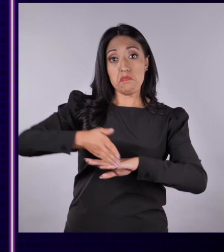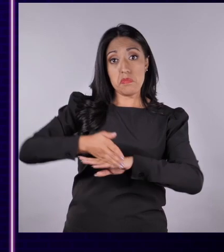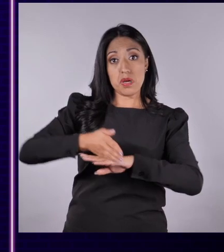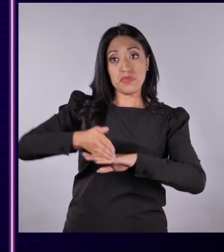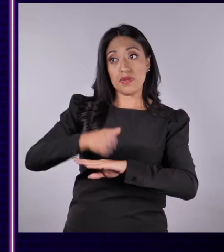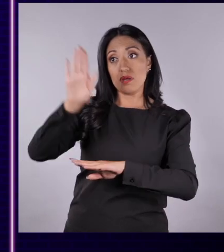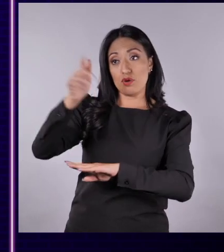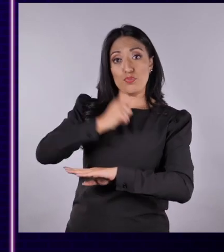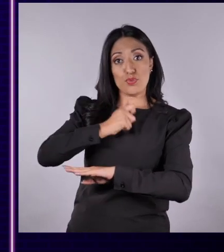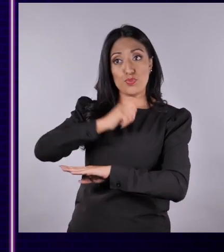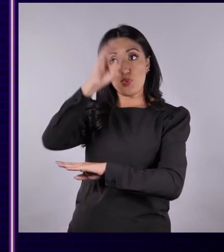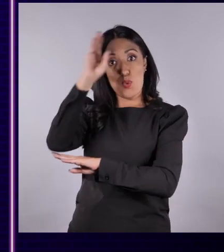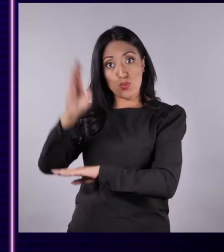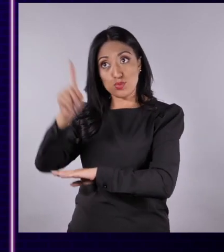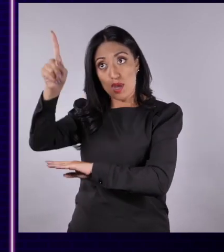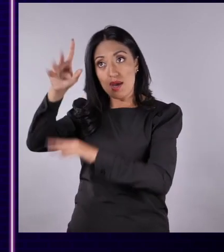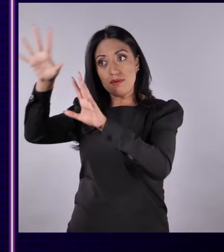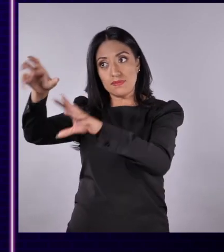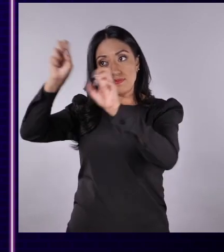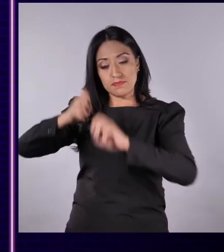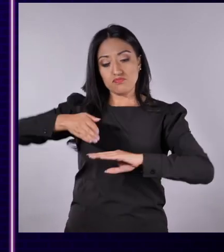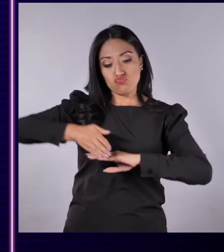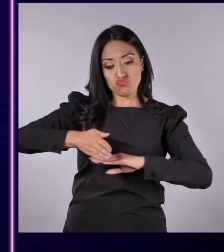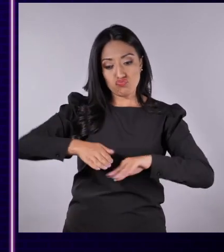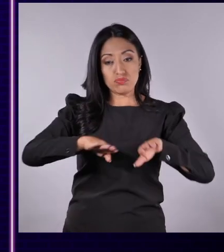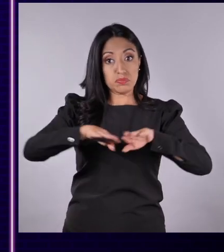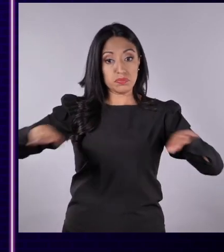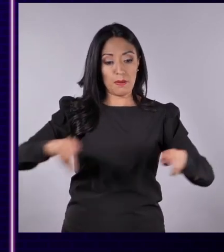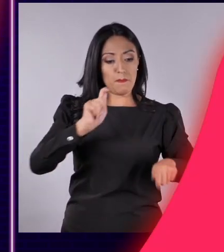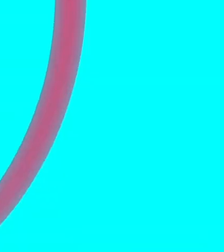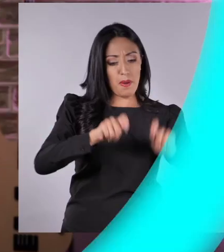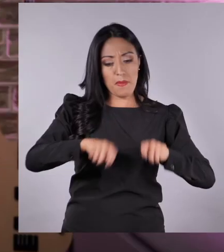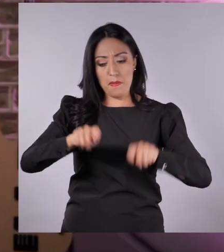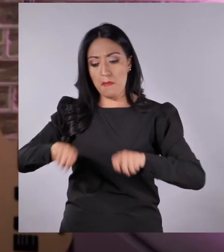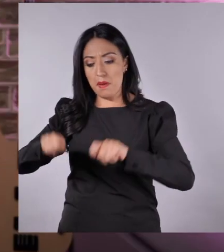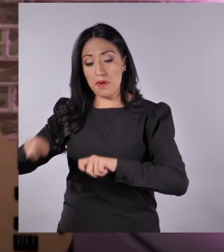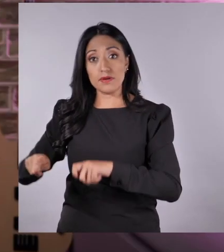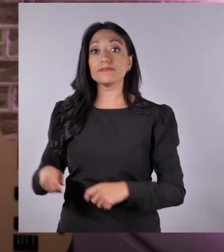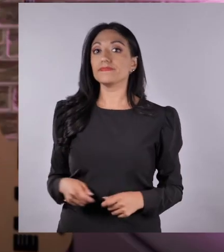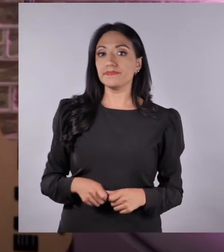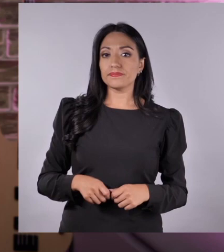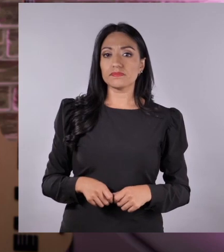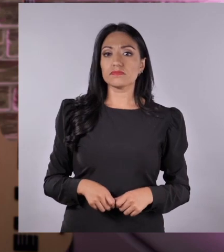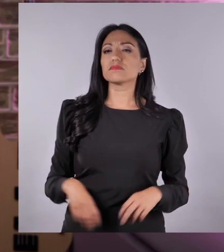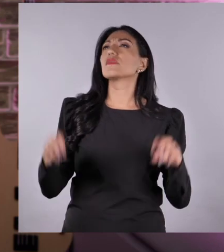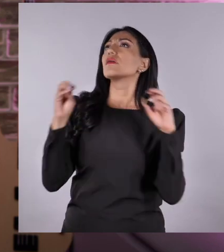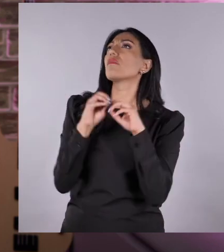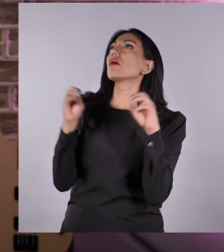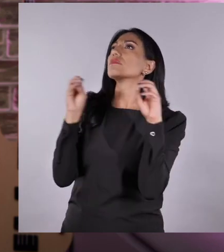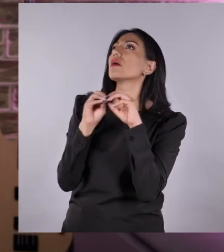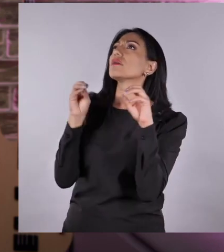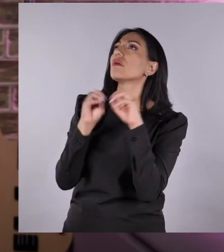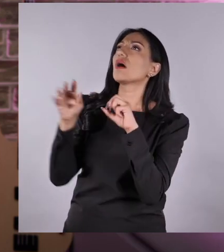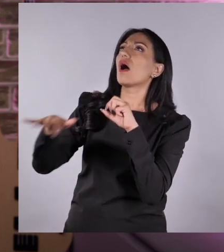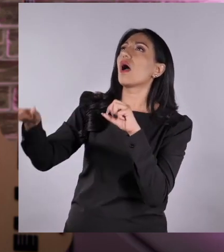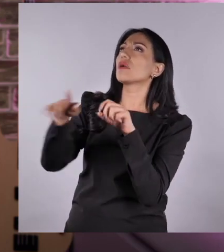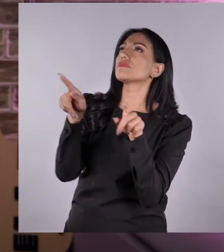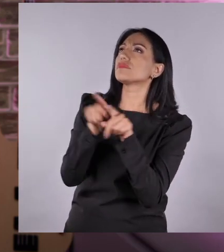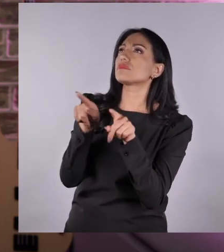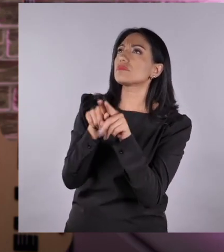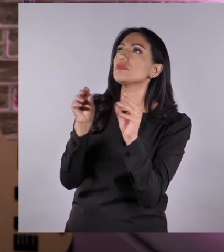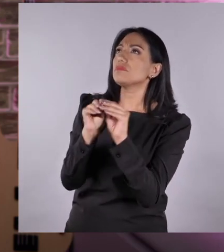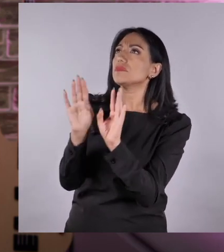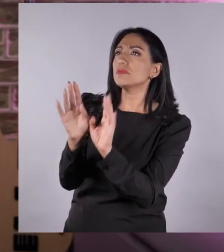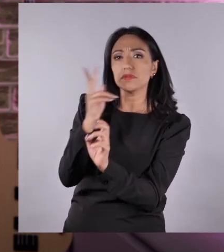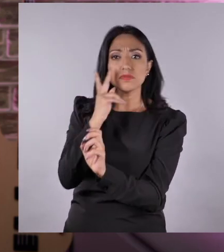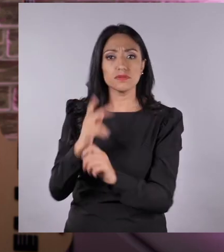pambil y chonta que son palmeras típicas de la zona de esmeraldas. ¡Qué interesante! ¿Y si escuchamos más música de esa zona?